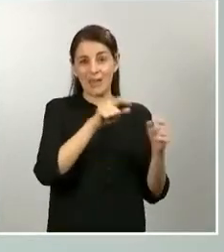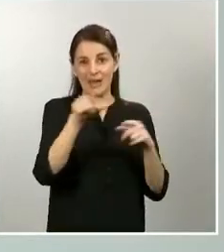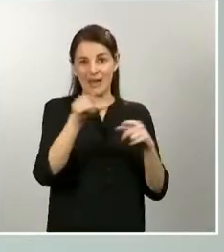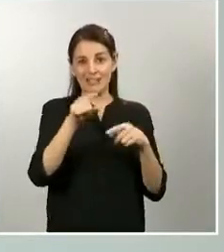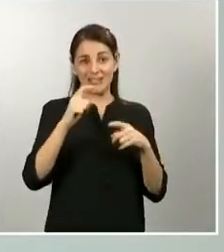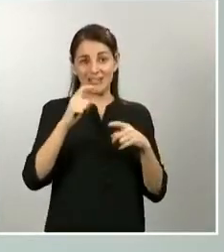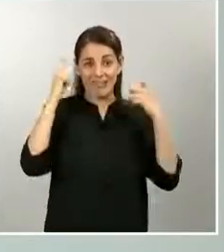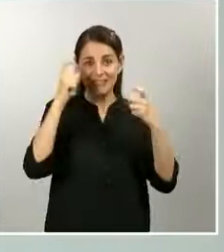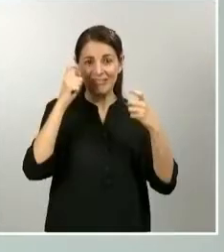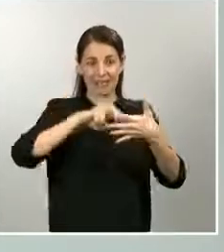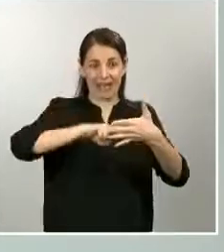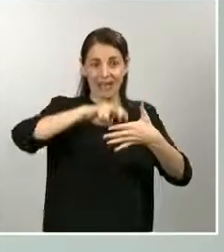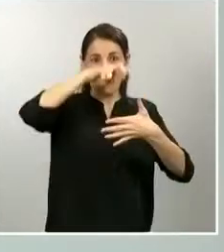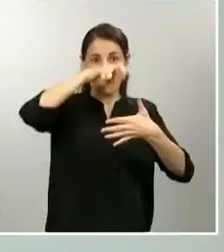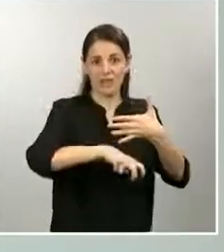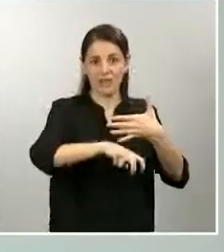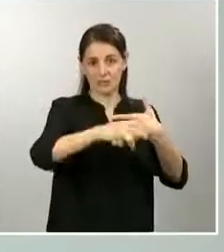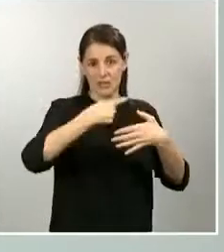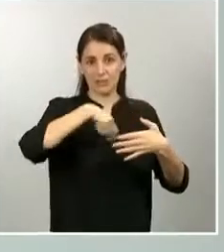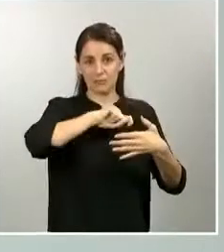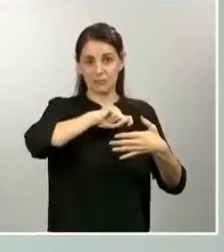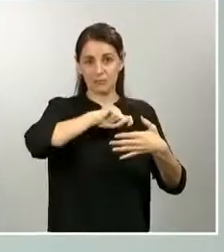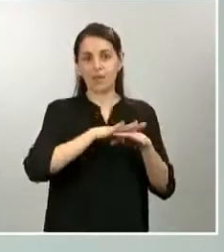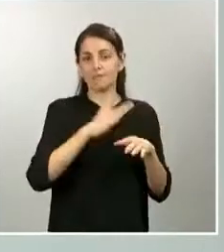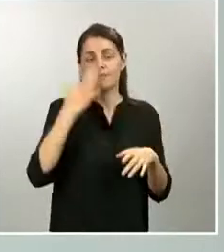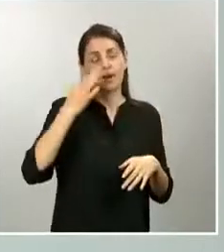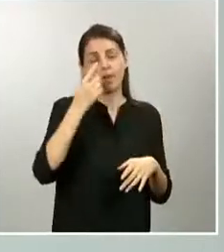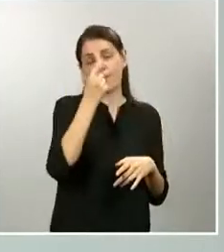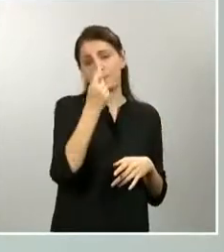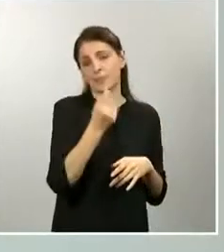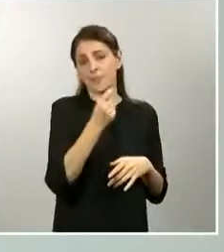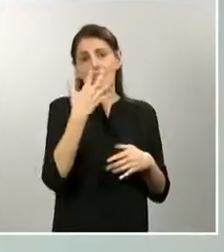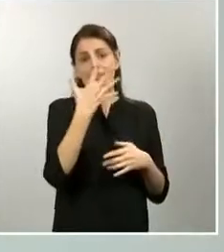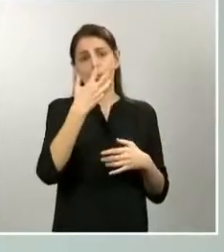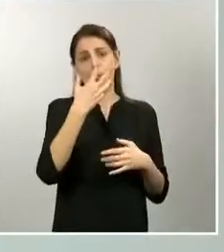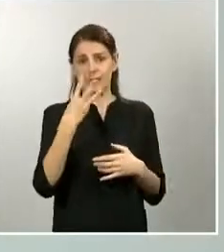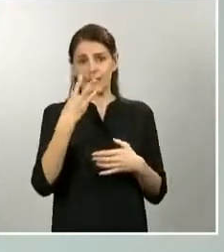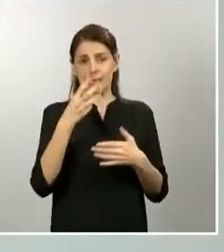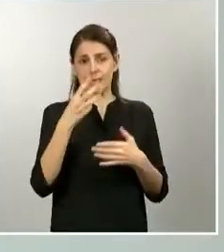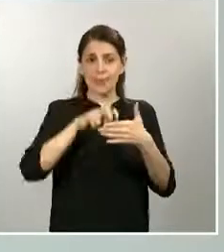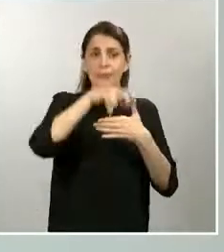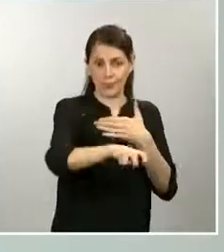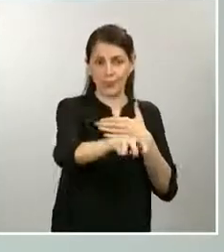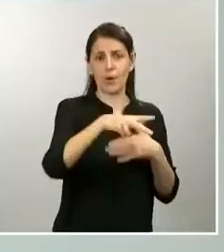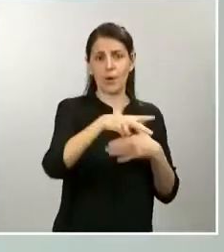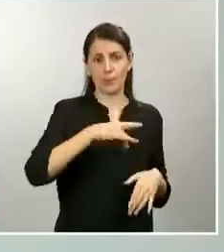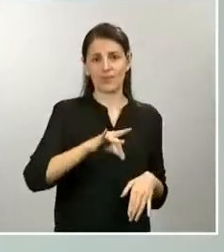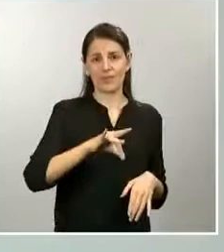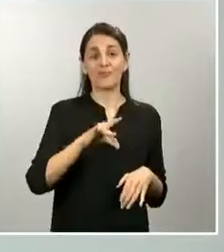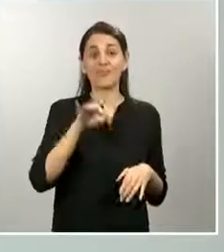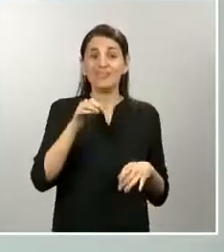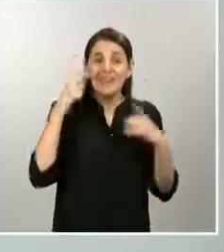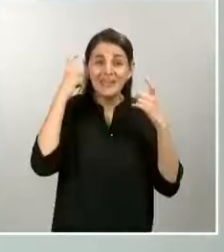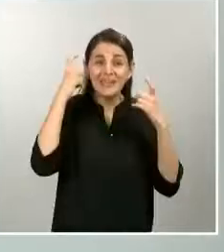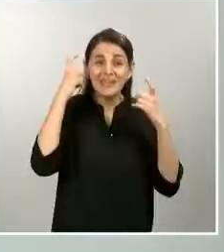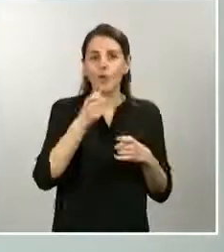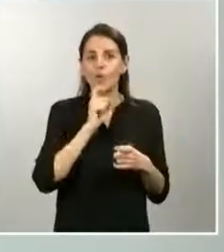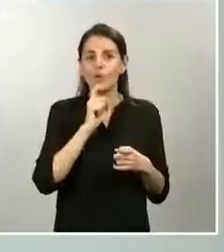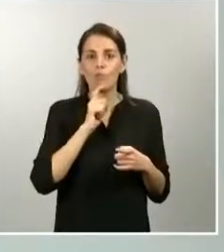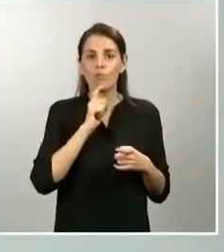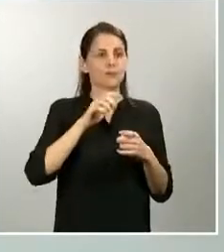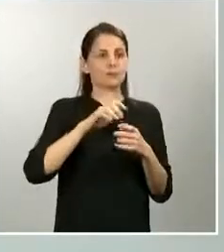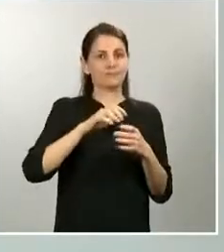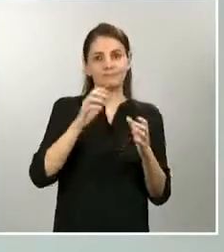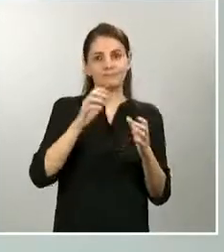han sido 53. En su intento, pues, han utilizado garfios, han utilizado piedras, han lanzado piedras los